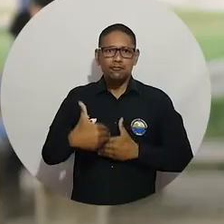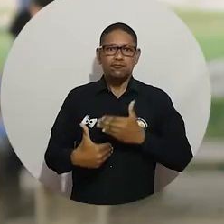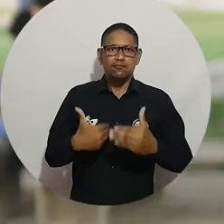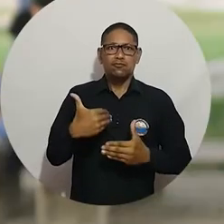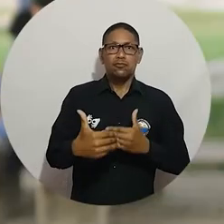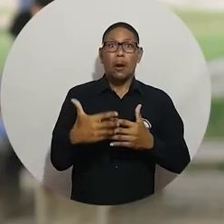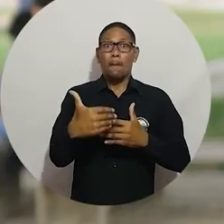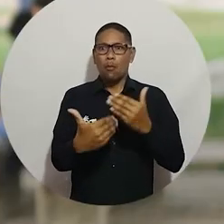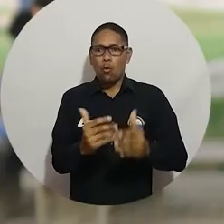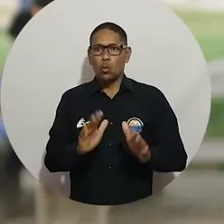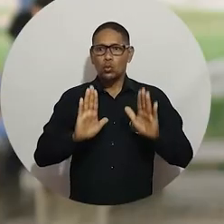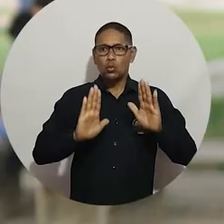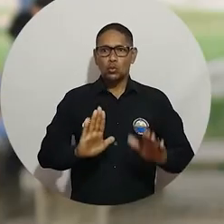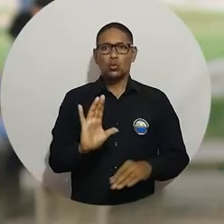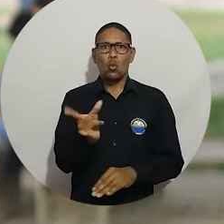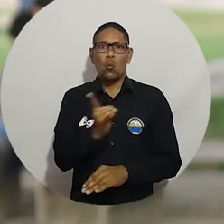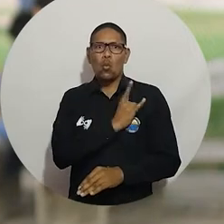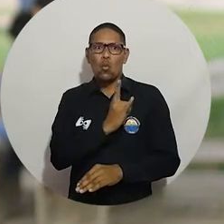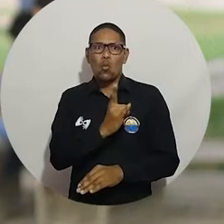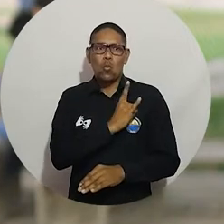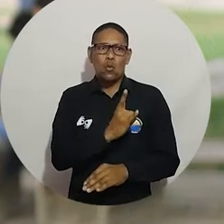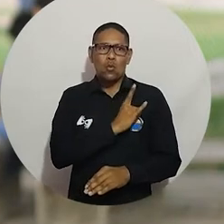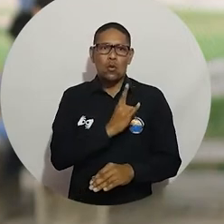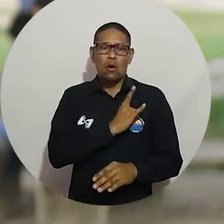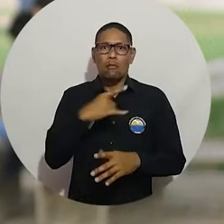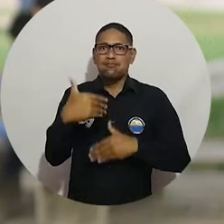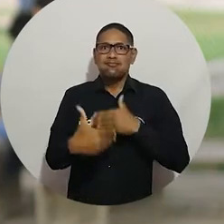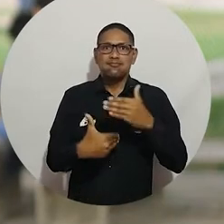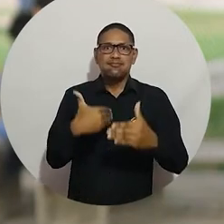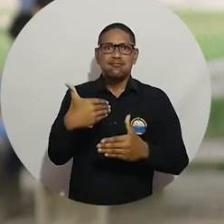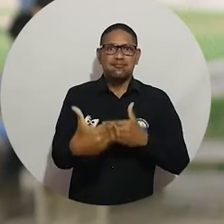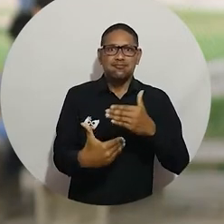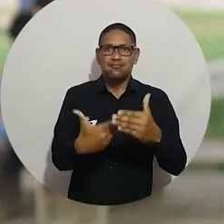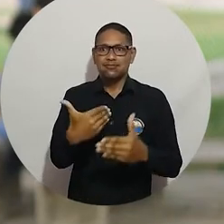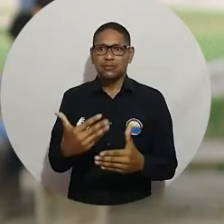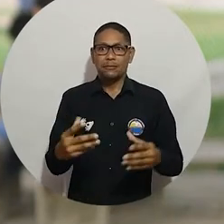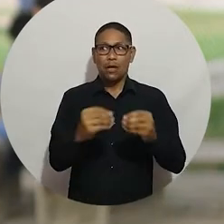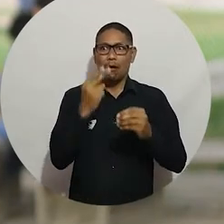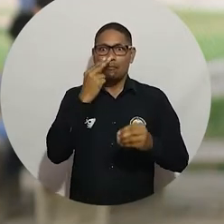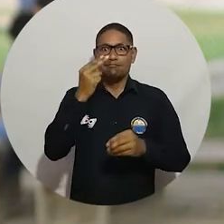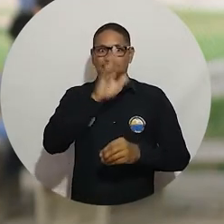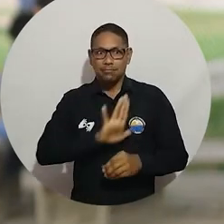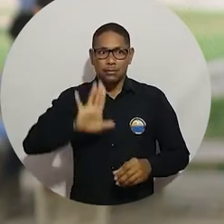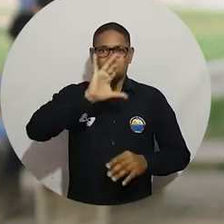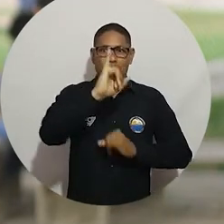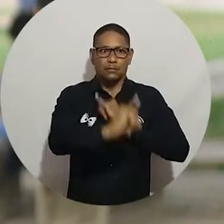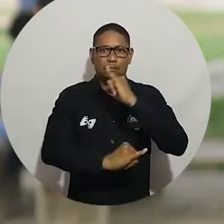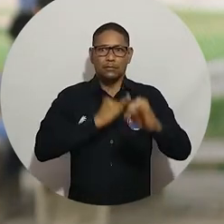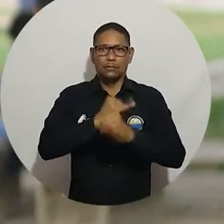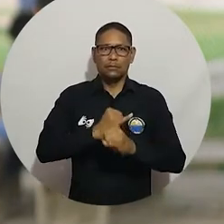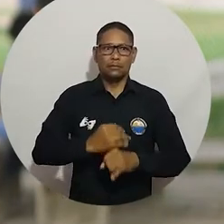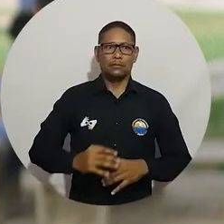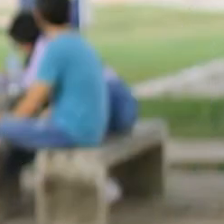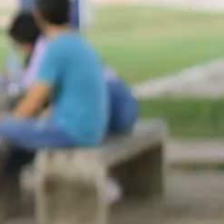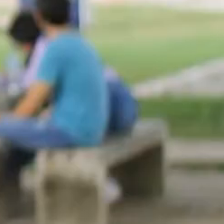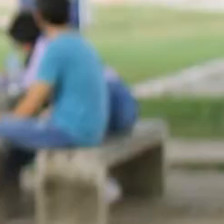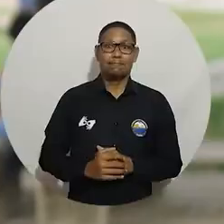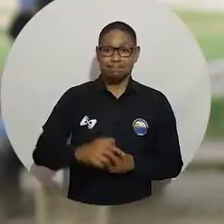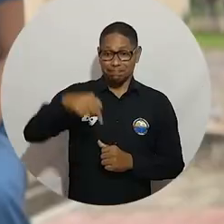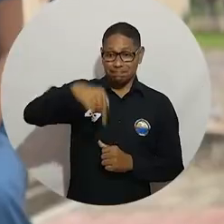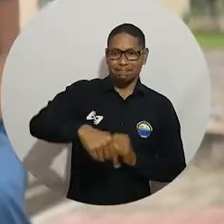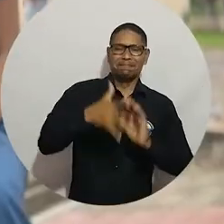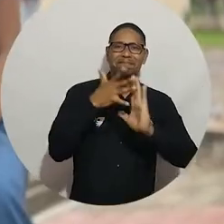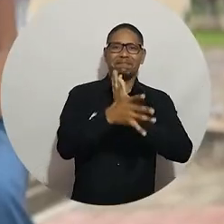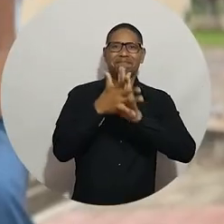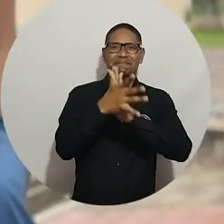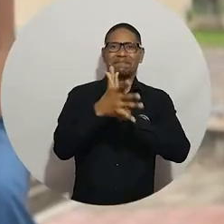En esta emisión les entregamos una muy positiva noticia que da cuenta de los logros institucionales que no cesan en Unimagdalena.